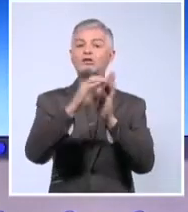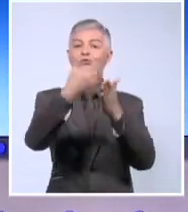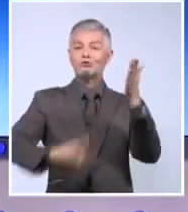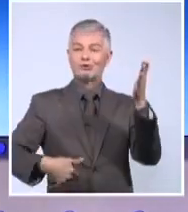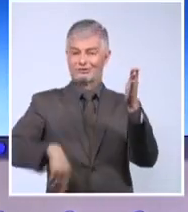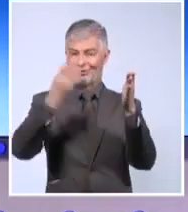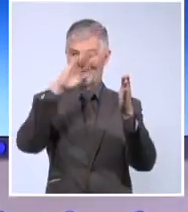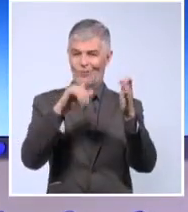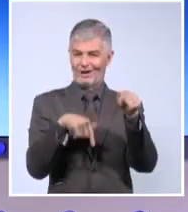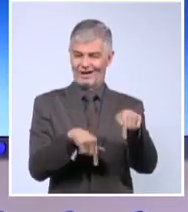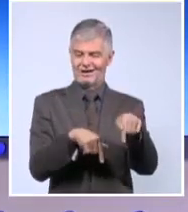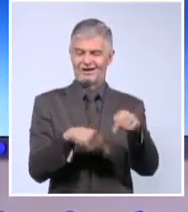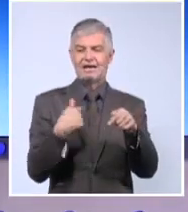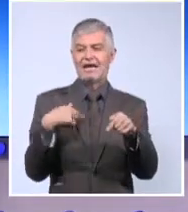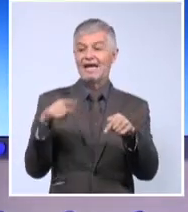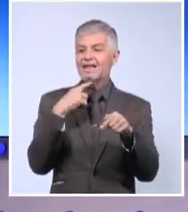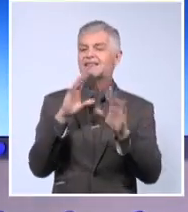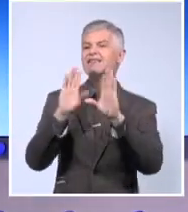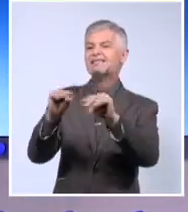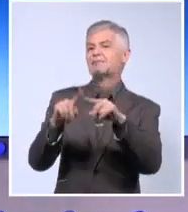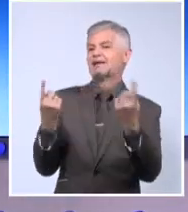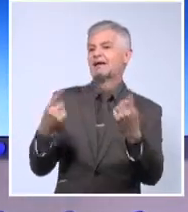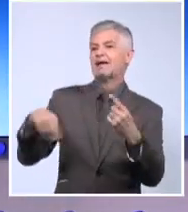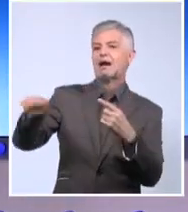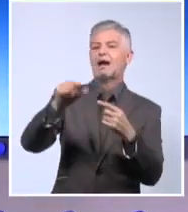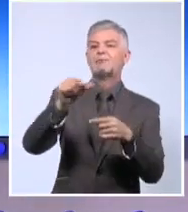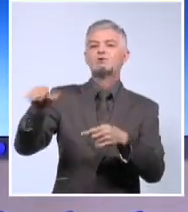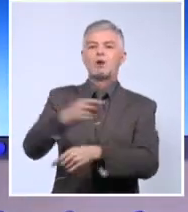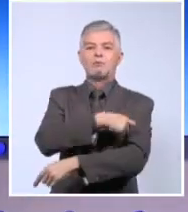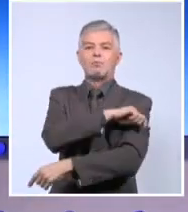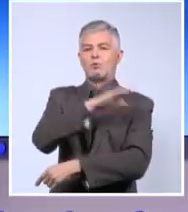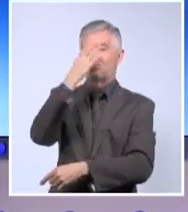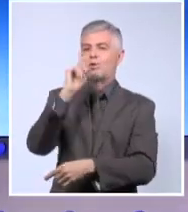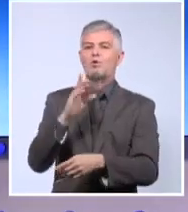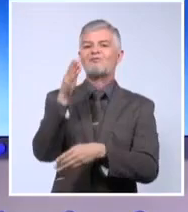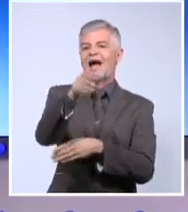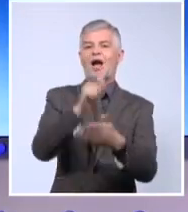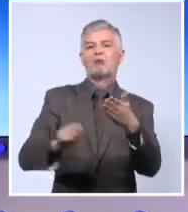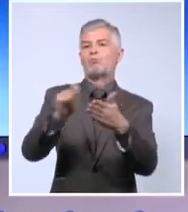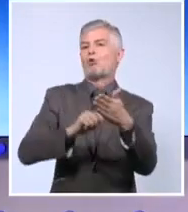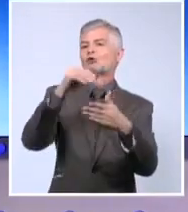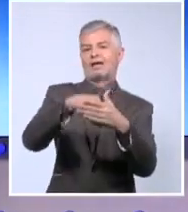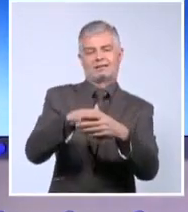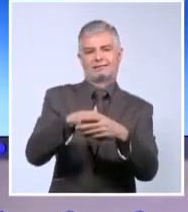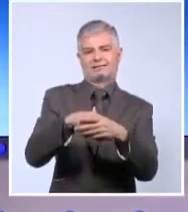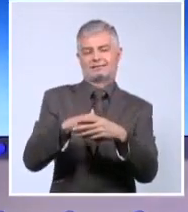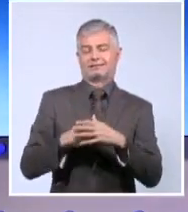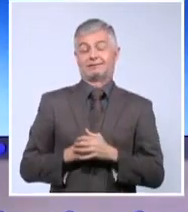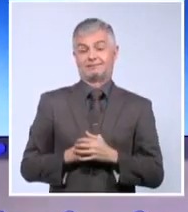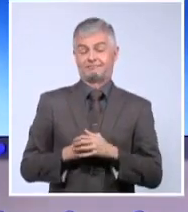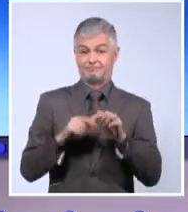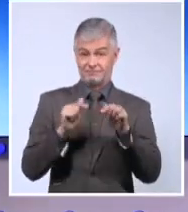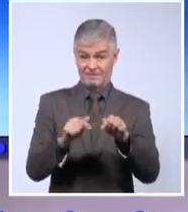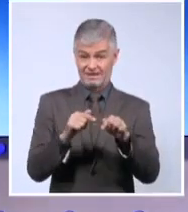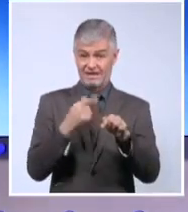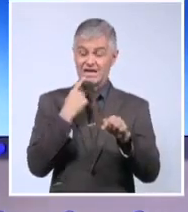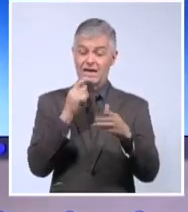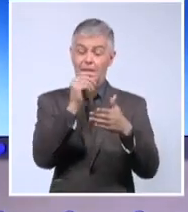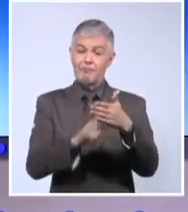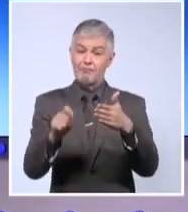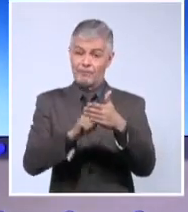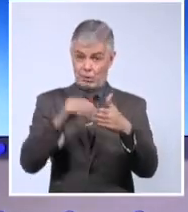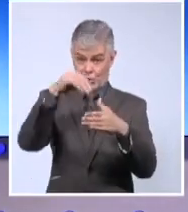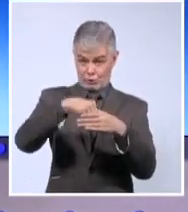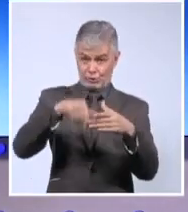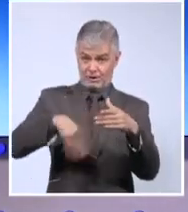a nuestro patriota Orlando. Este hombre también pertenece a esas organizaciones, es más de lo mismo, del terrorismo. Lo que dijo sobre el voto nuestro,